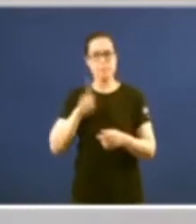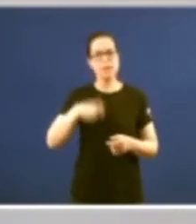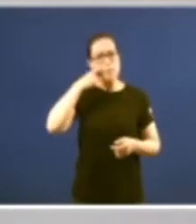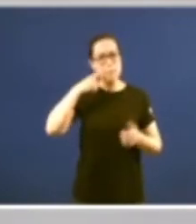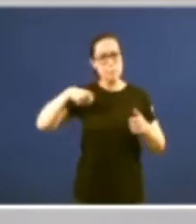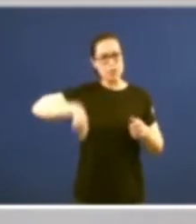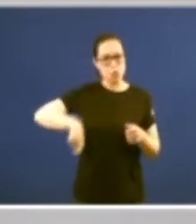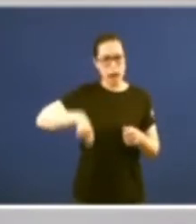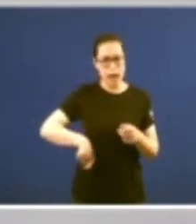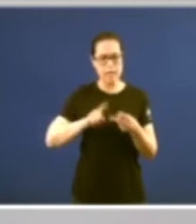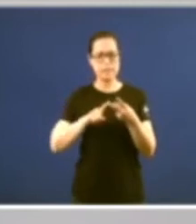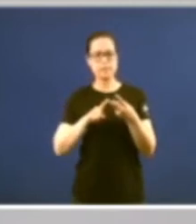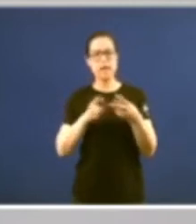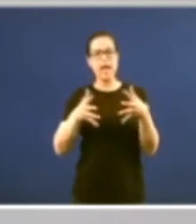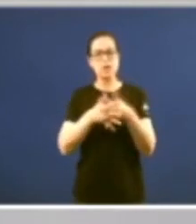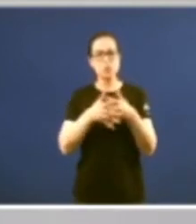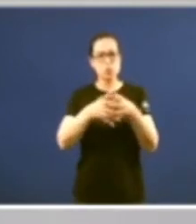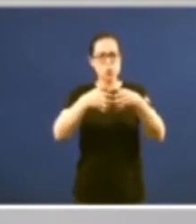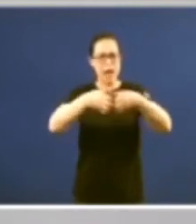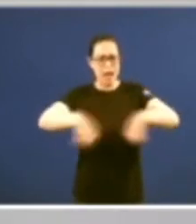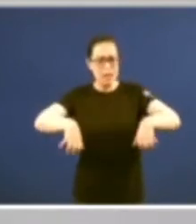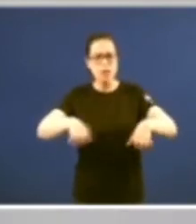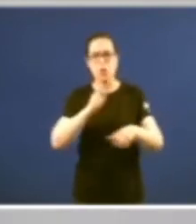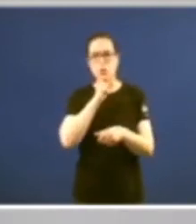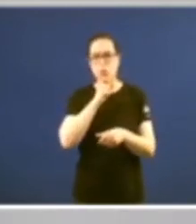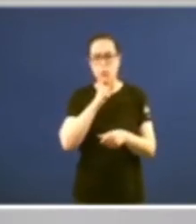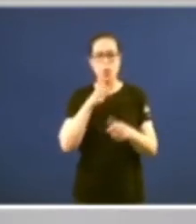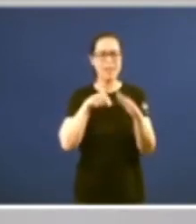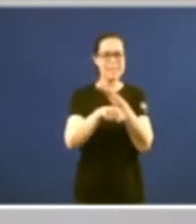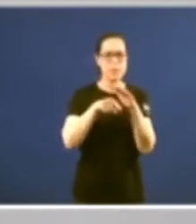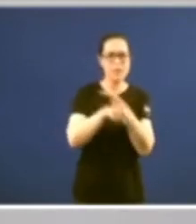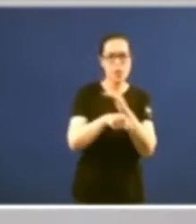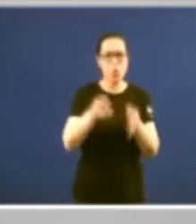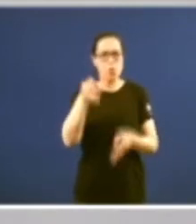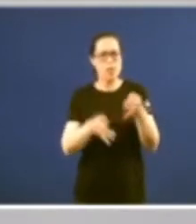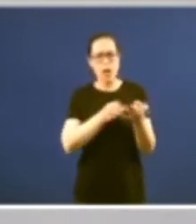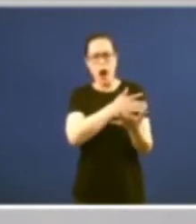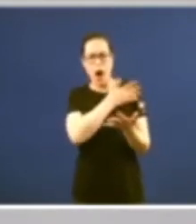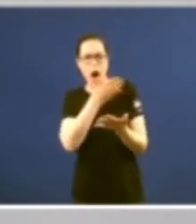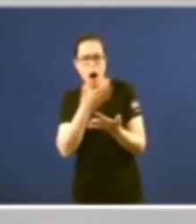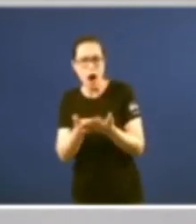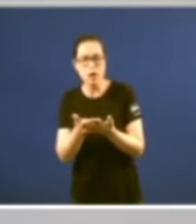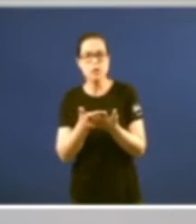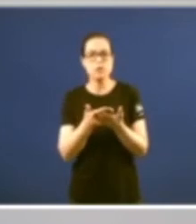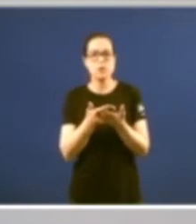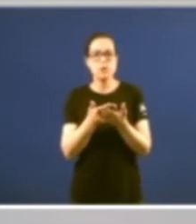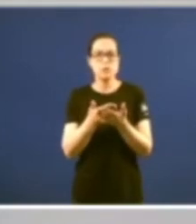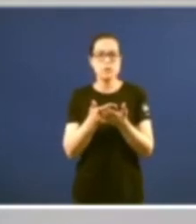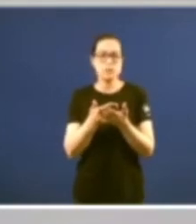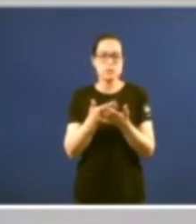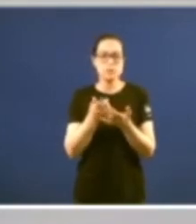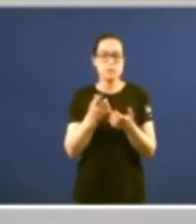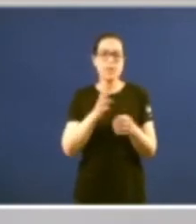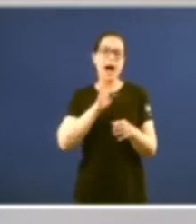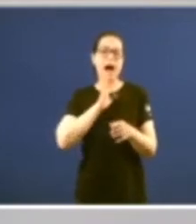lo que es la estructuración de los cuerpos de gestión de tramitación de auxilio judicial que superan los antiguos oficiales